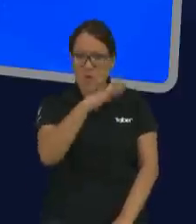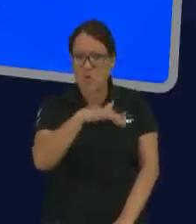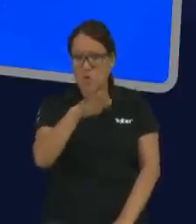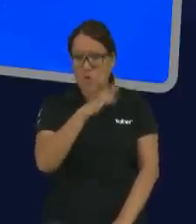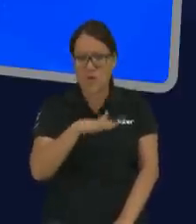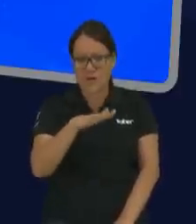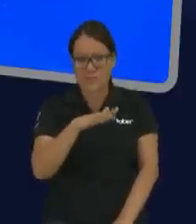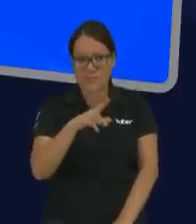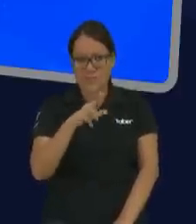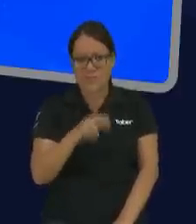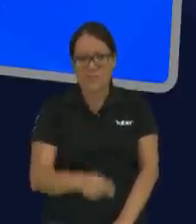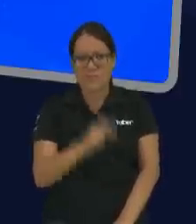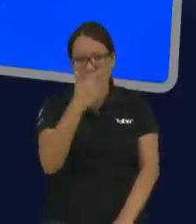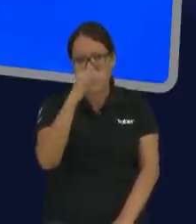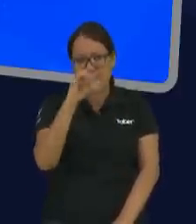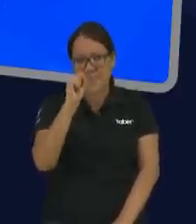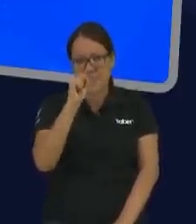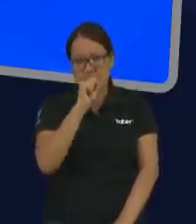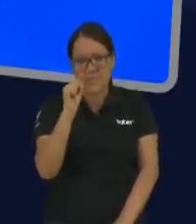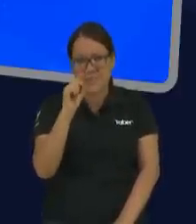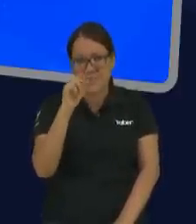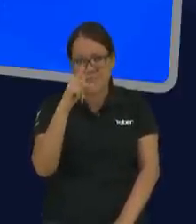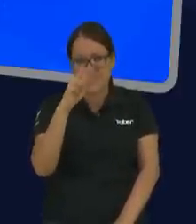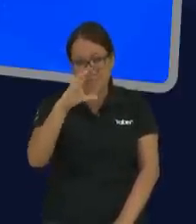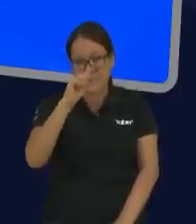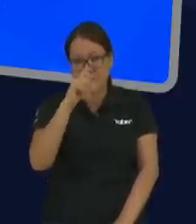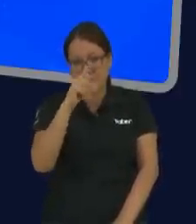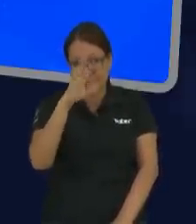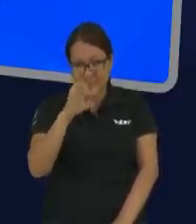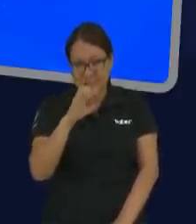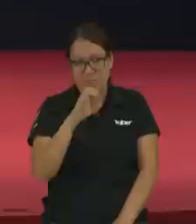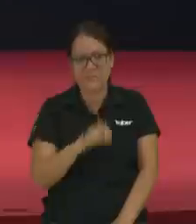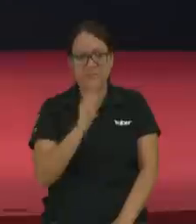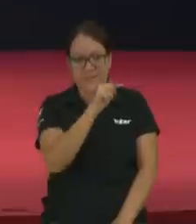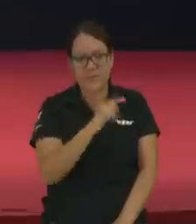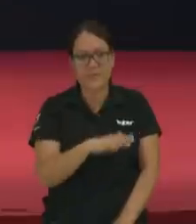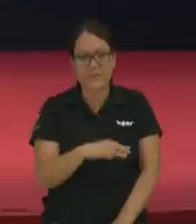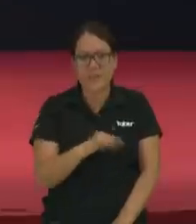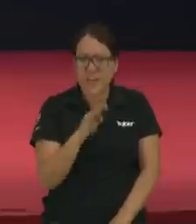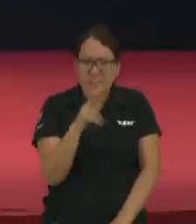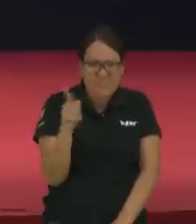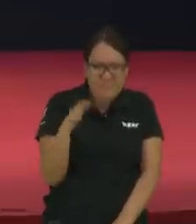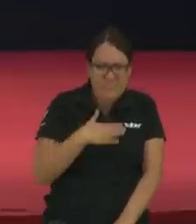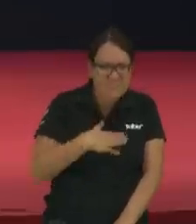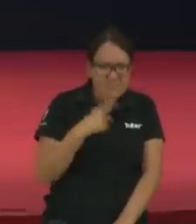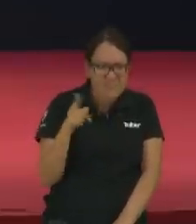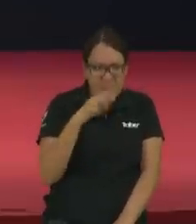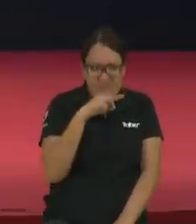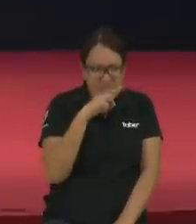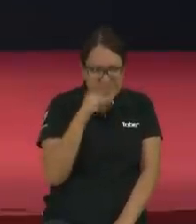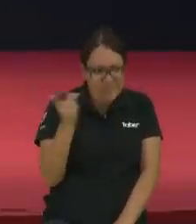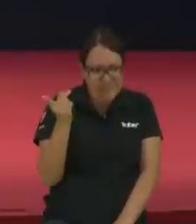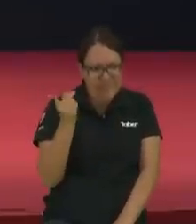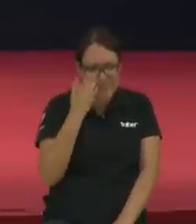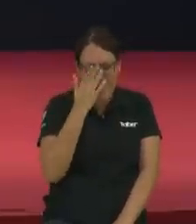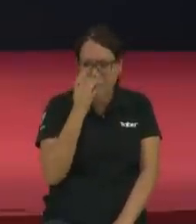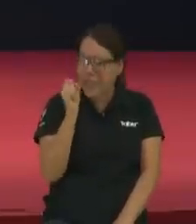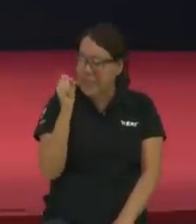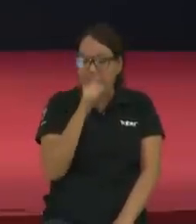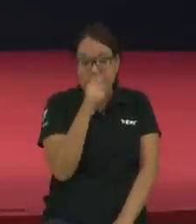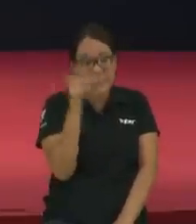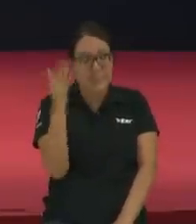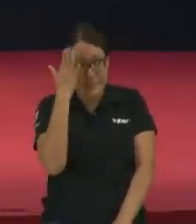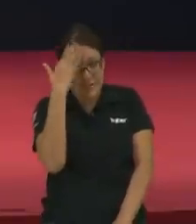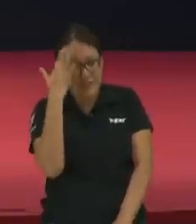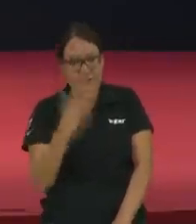delicioso ahí hermano y le digo yo al hermano y perdóneme él no habla inglés como no me